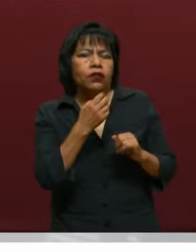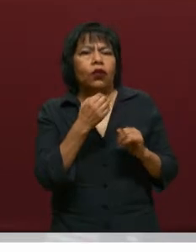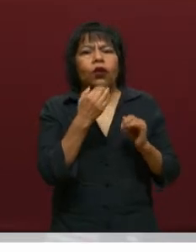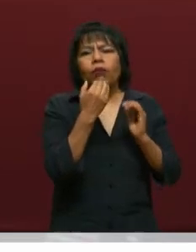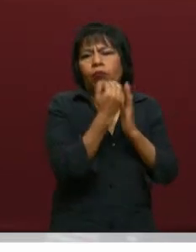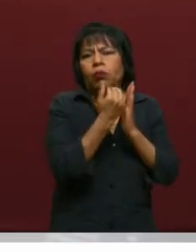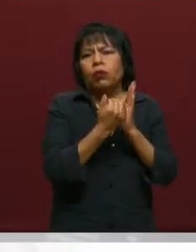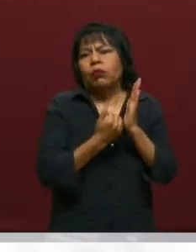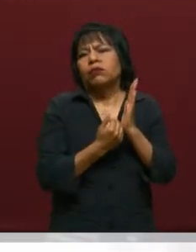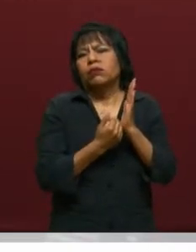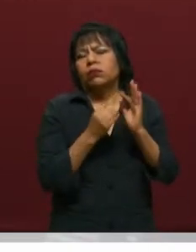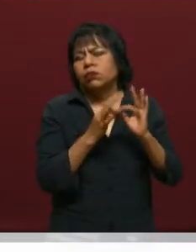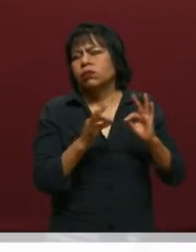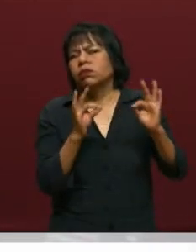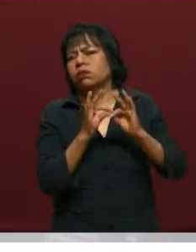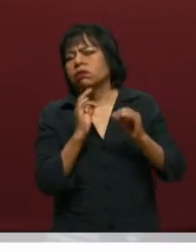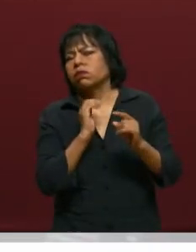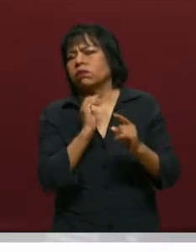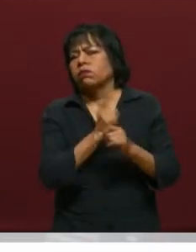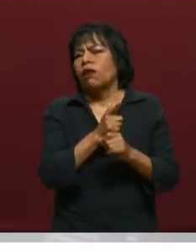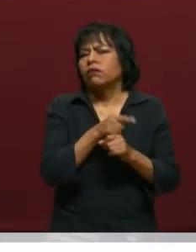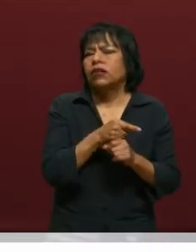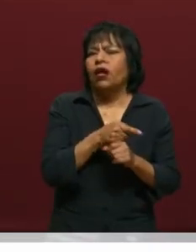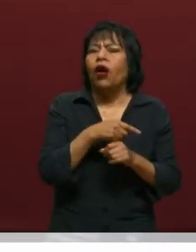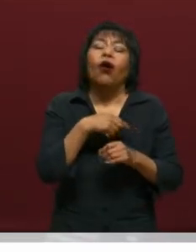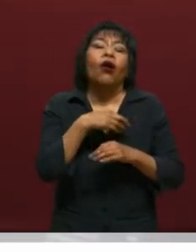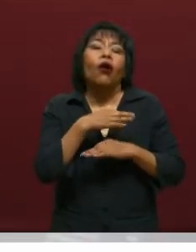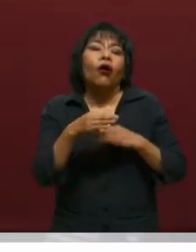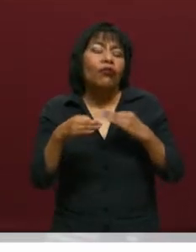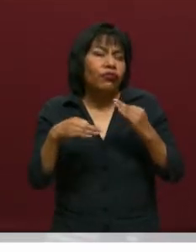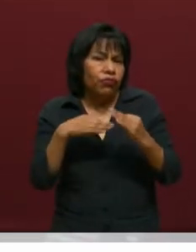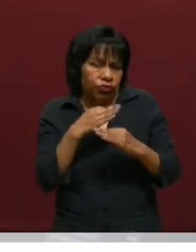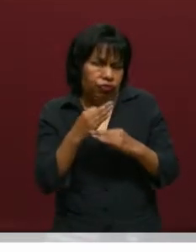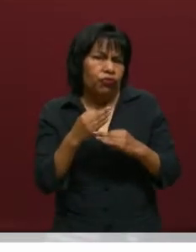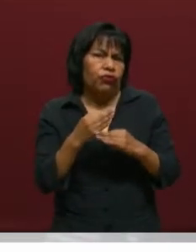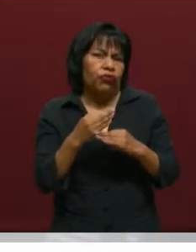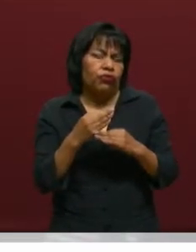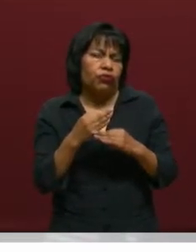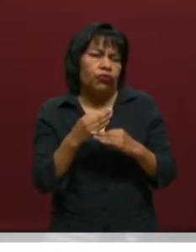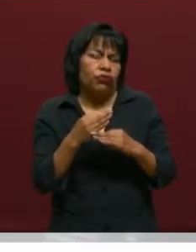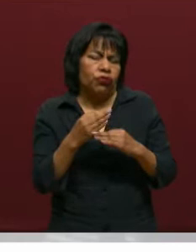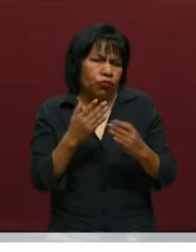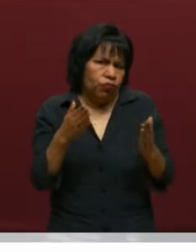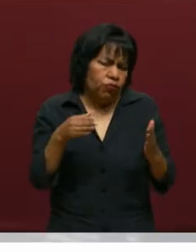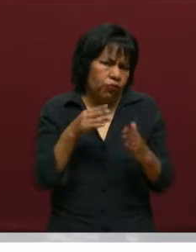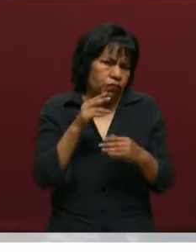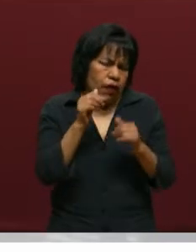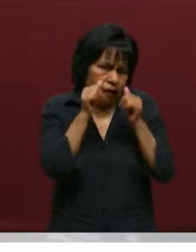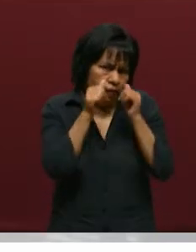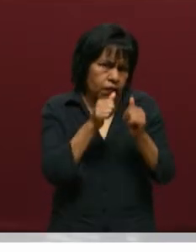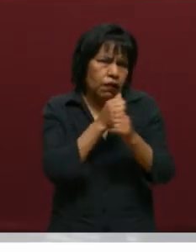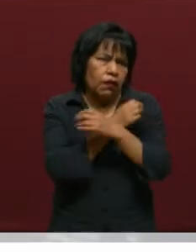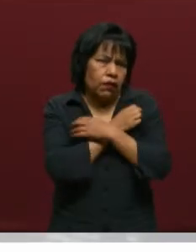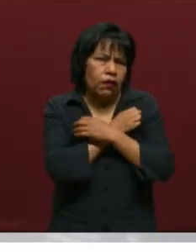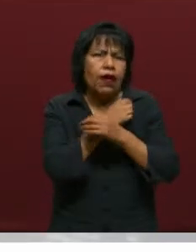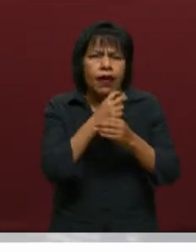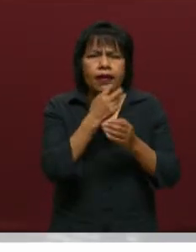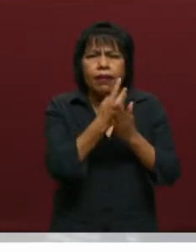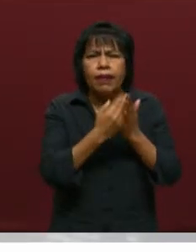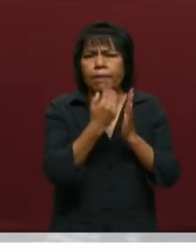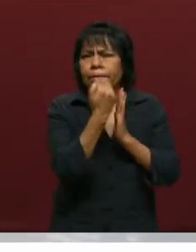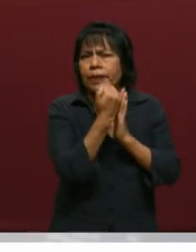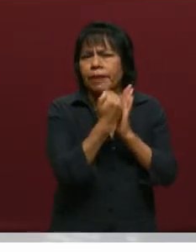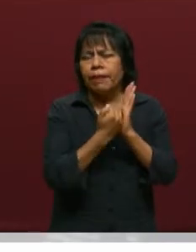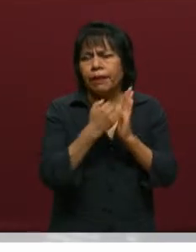estos sectores y así todos están inmersos en el mundo de la educación. Esta es la programación que